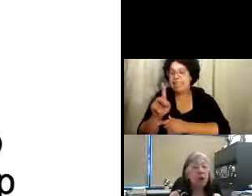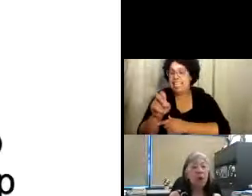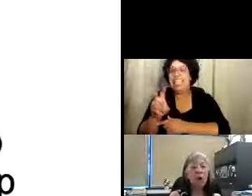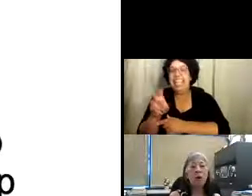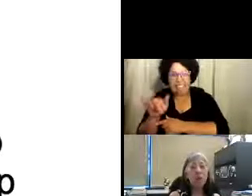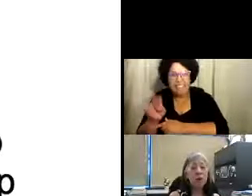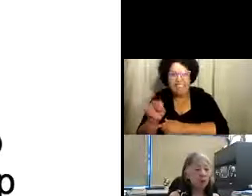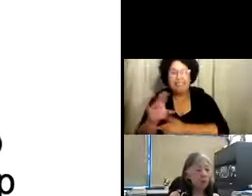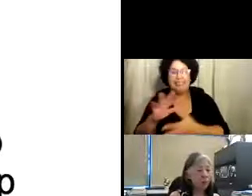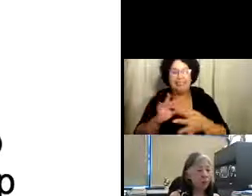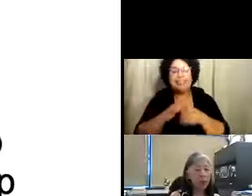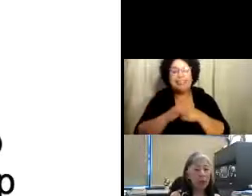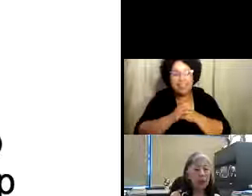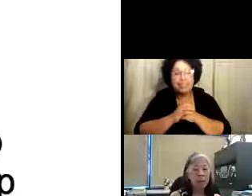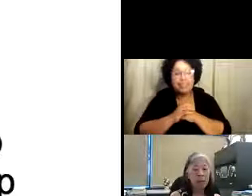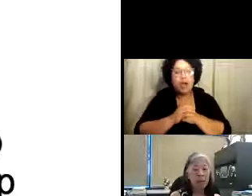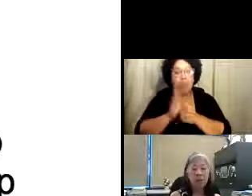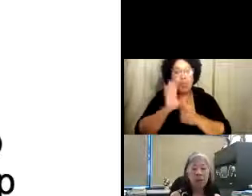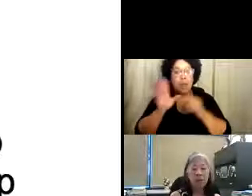como ya mencionó, Kevin,